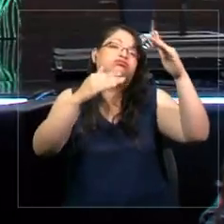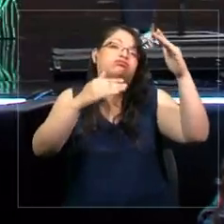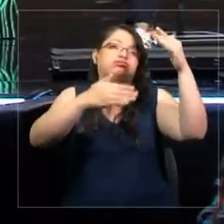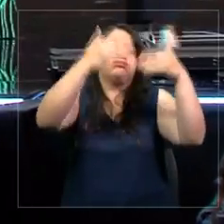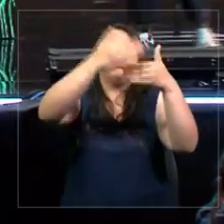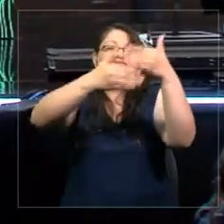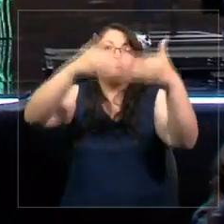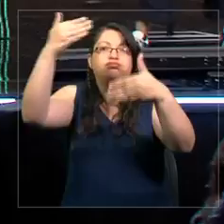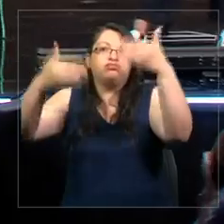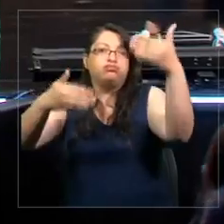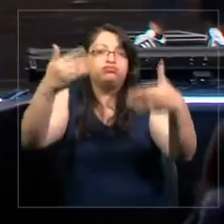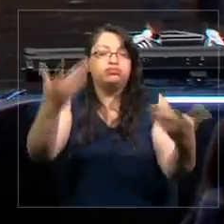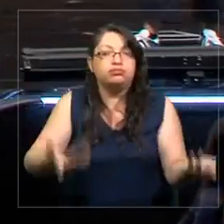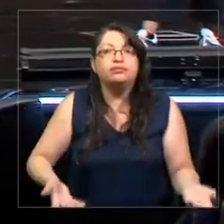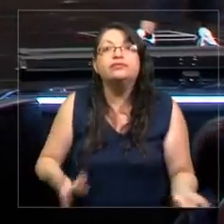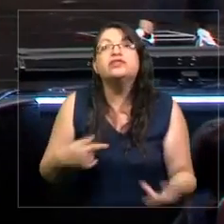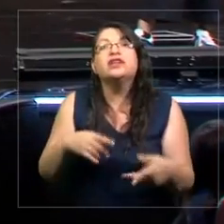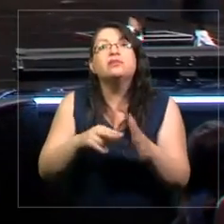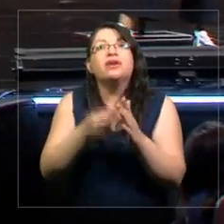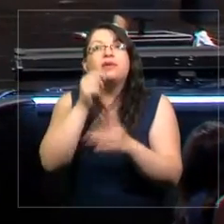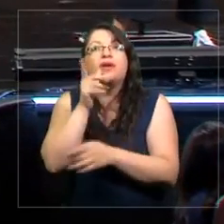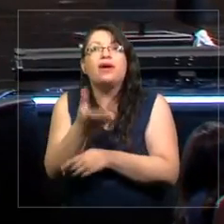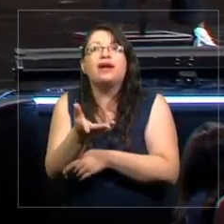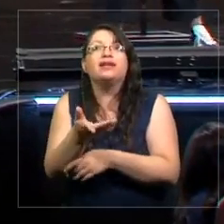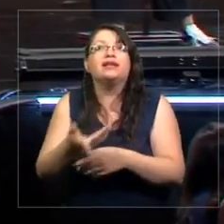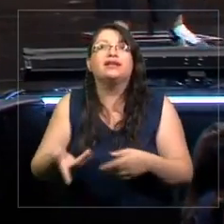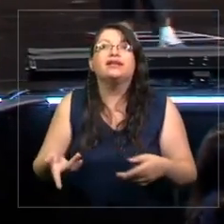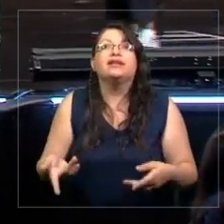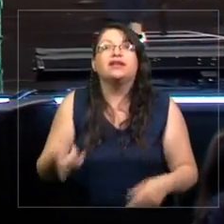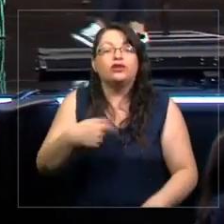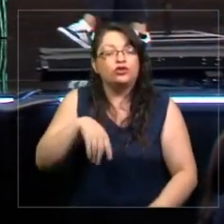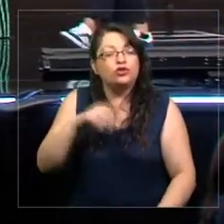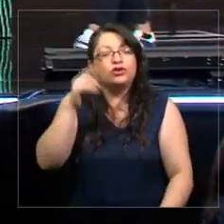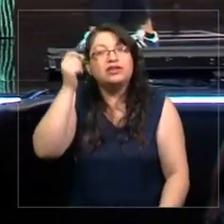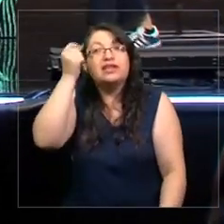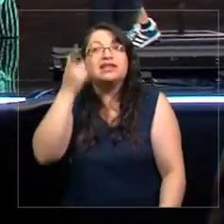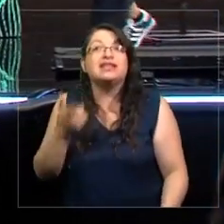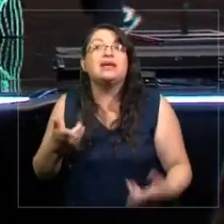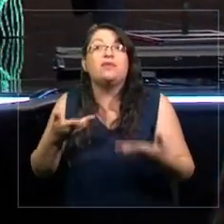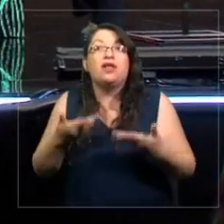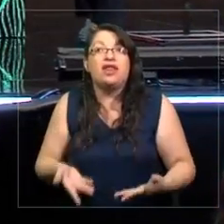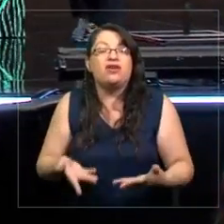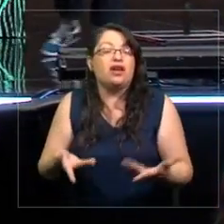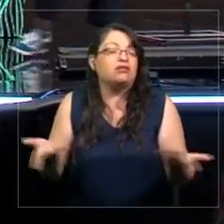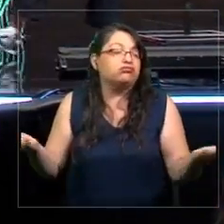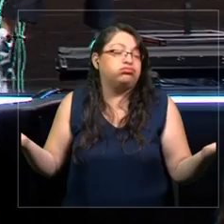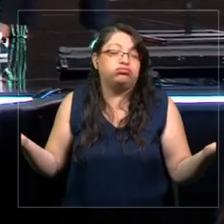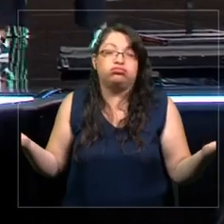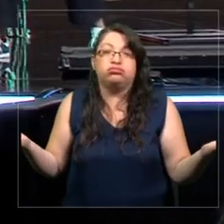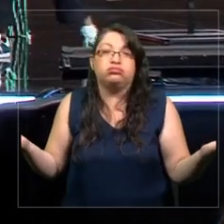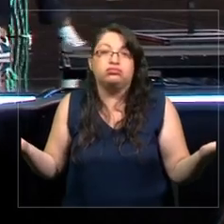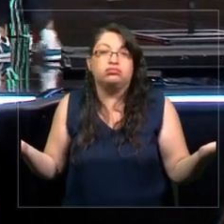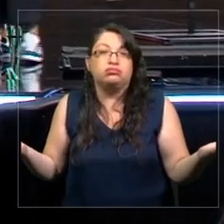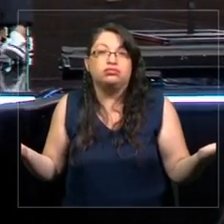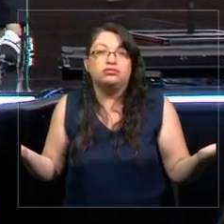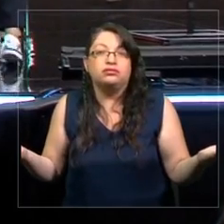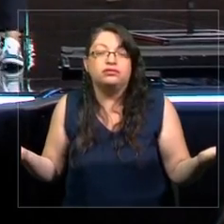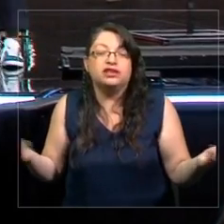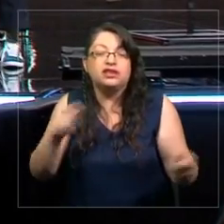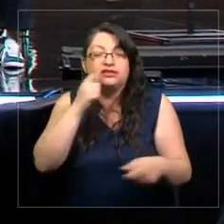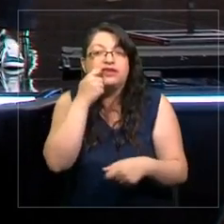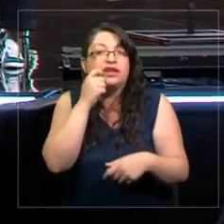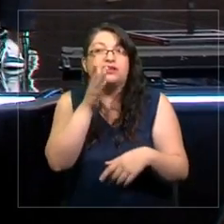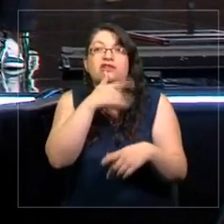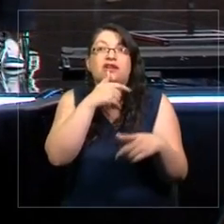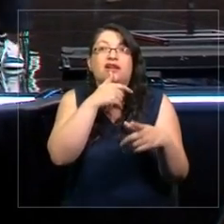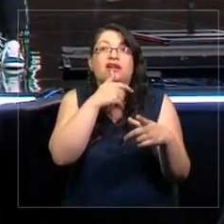El problema de todo esto es que la contemporaneidad desde nuestro punto de vista está absolutamente desmesurada, ¿cierto? Desbordada. Desbordada en términos de